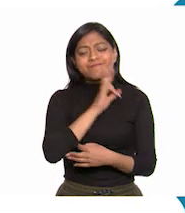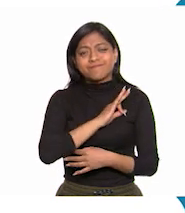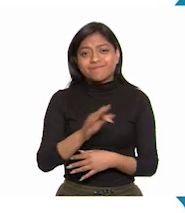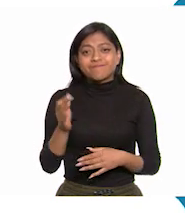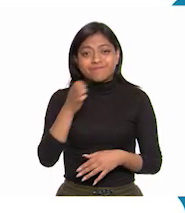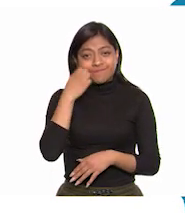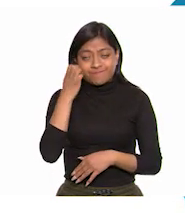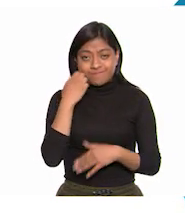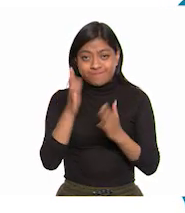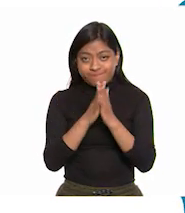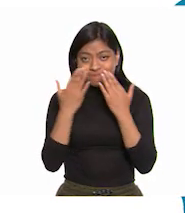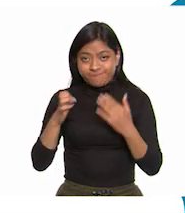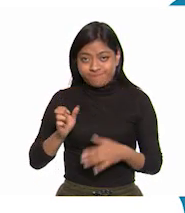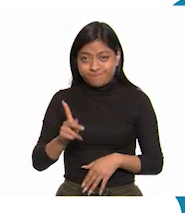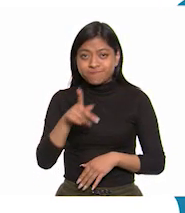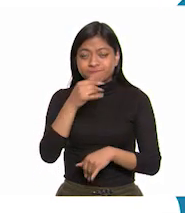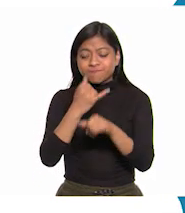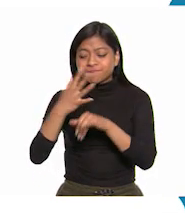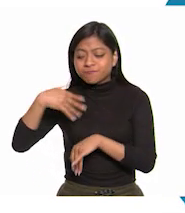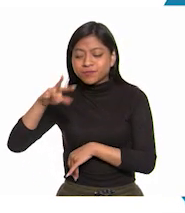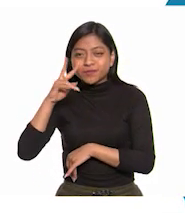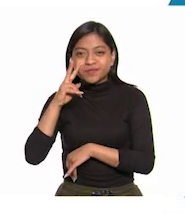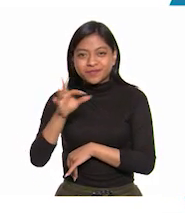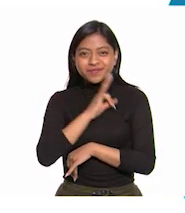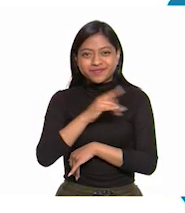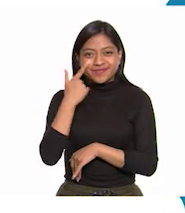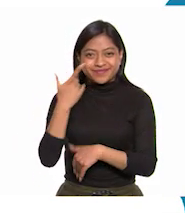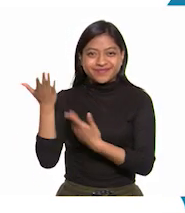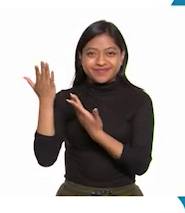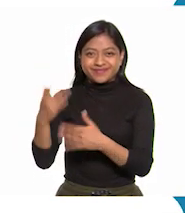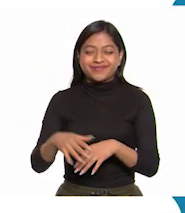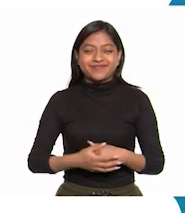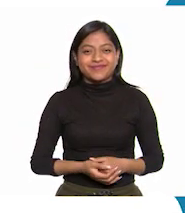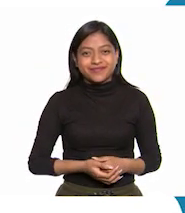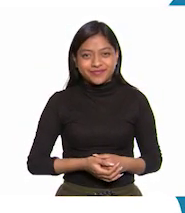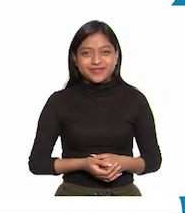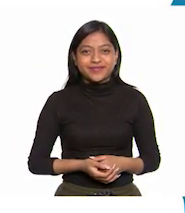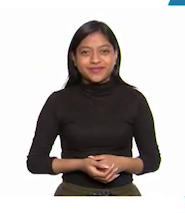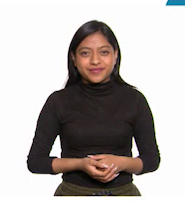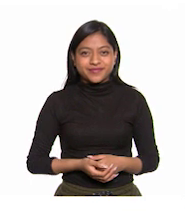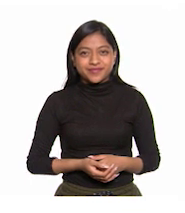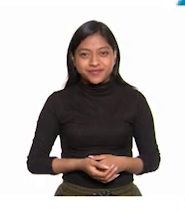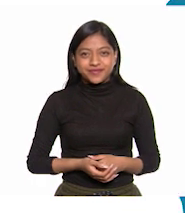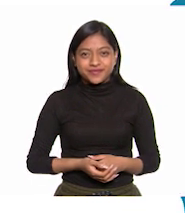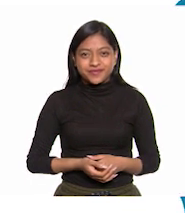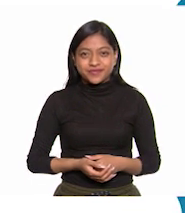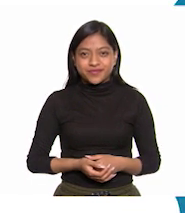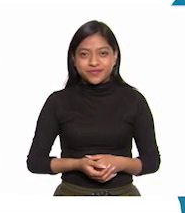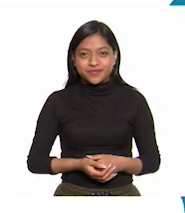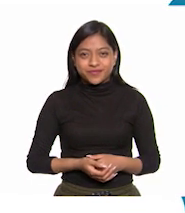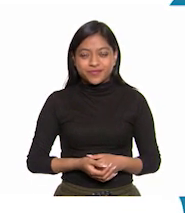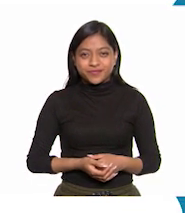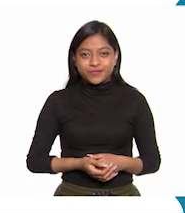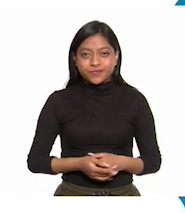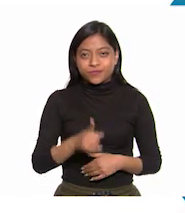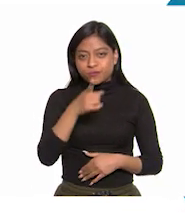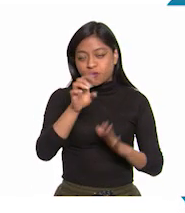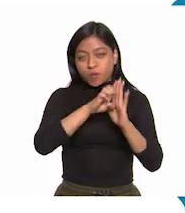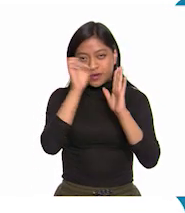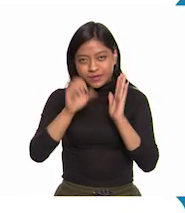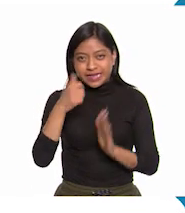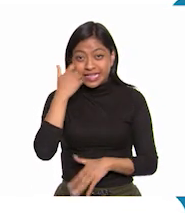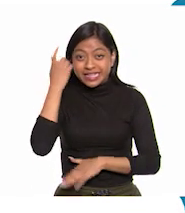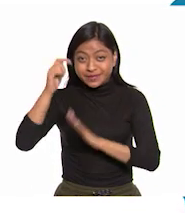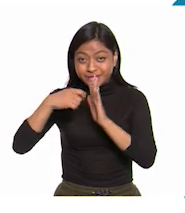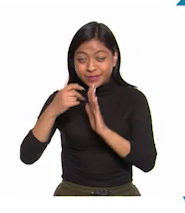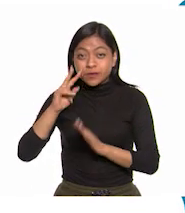encontrar los libros de texto en la página con aliteg.cep.gov.mx Si quieres volver